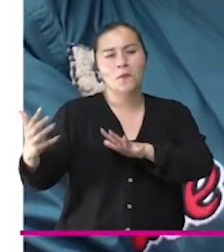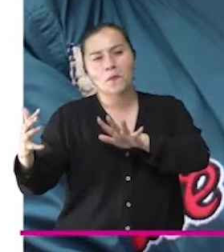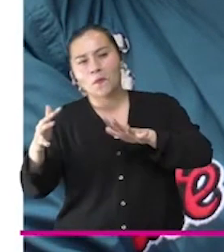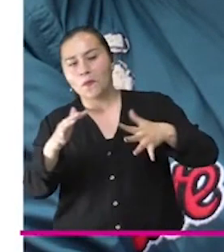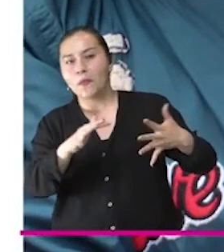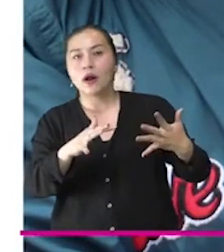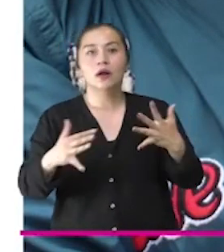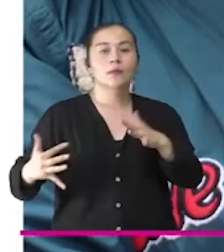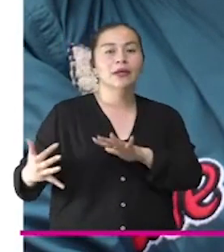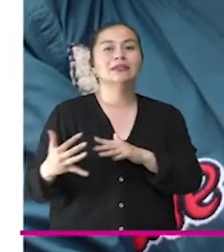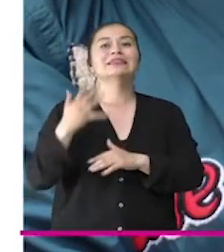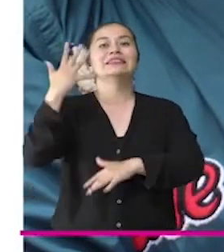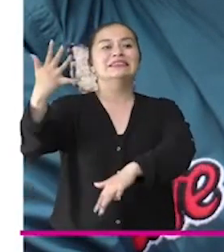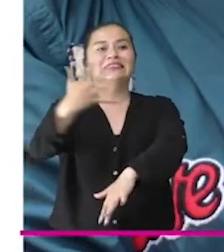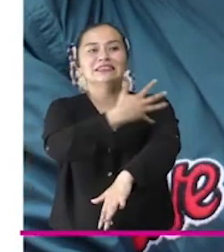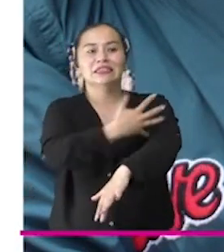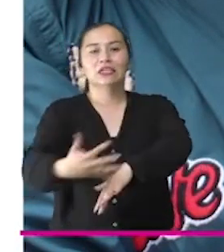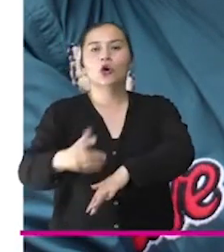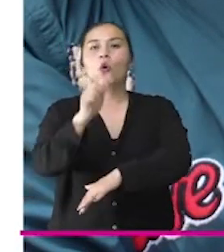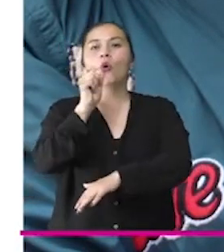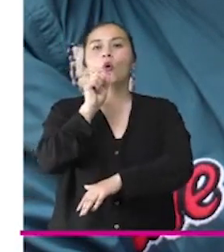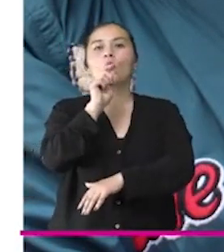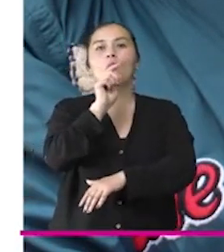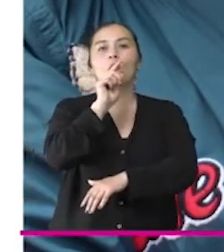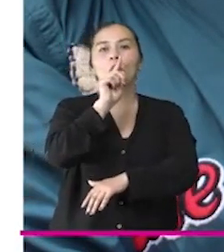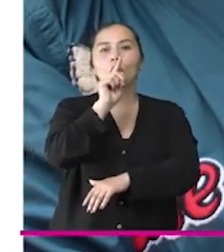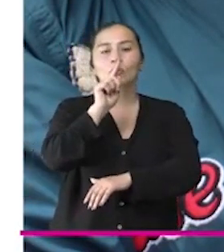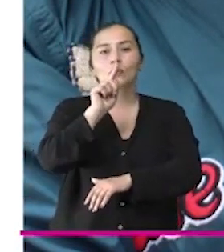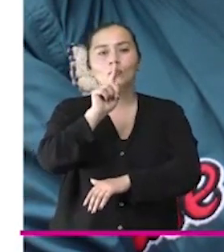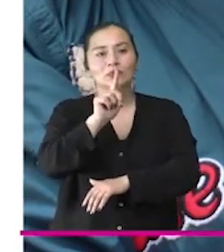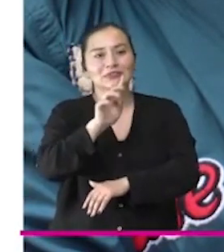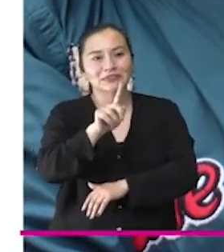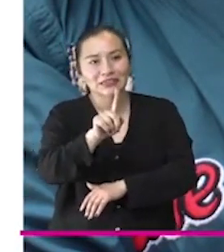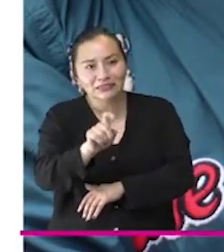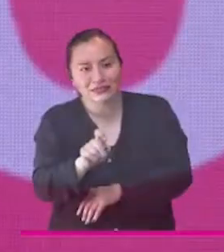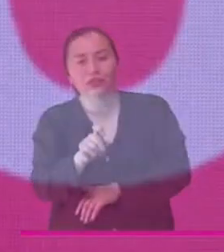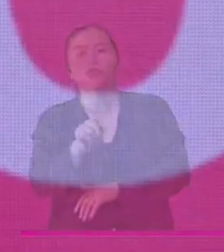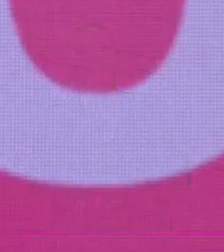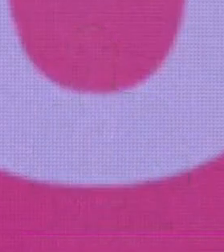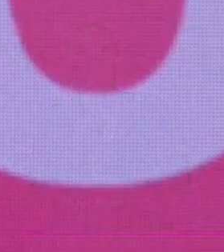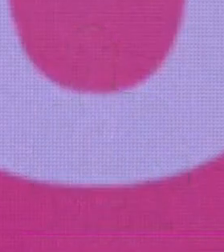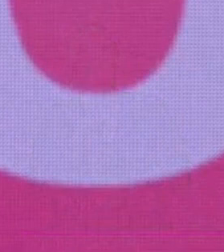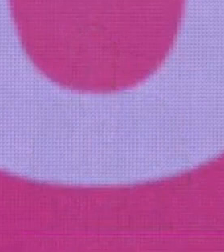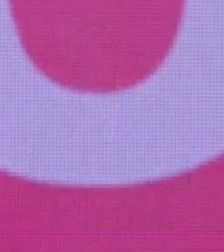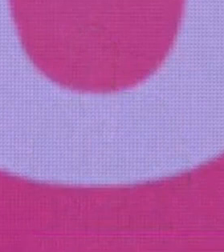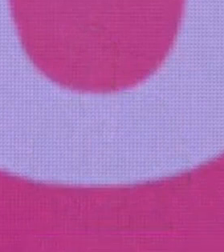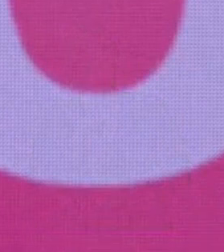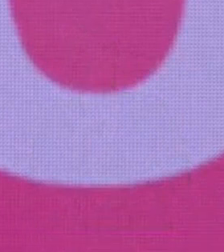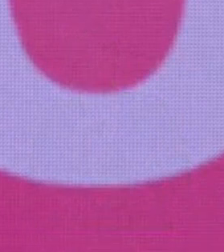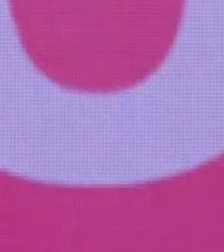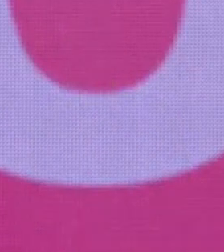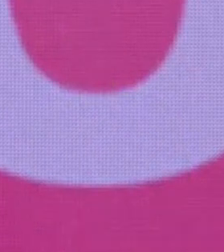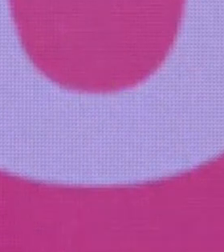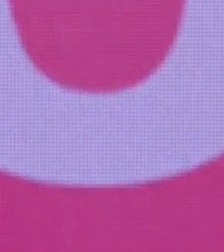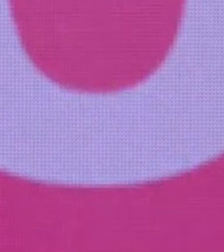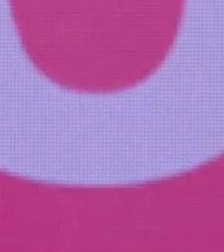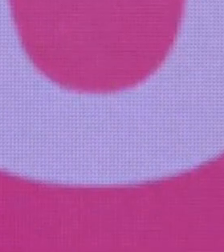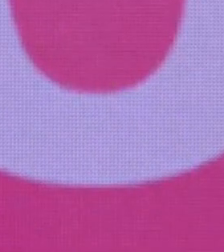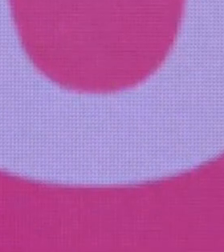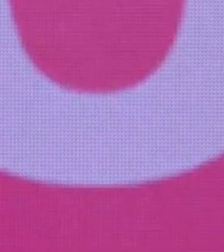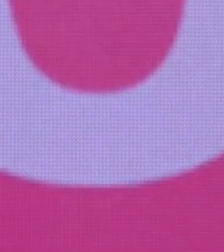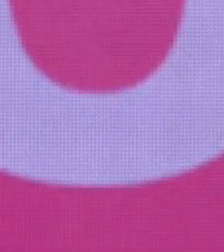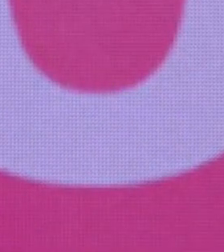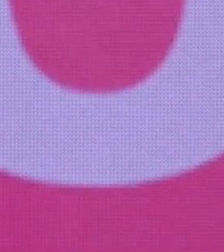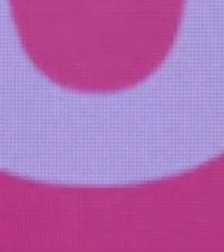de 5.609 billones de pesos. Y eso es una cantidad de plata Pacho que va dirigida a